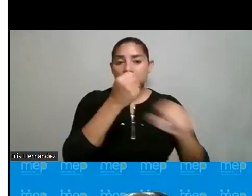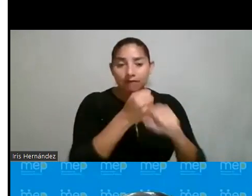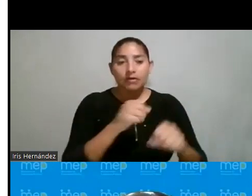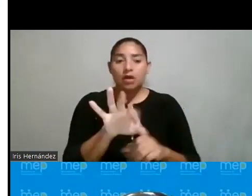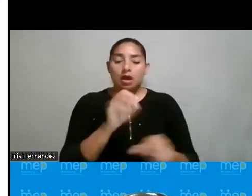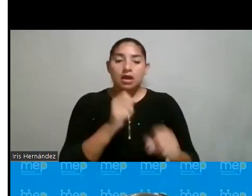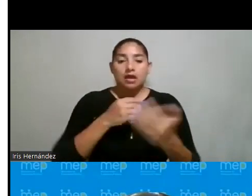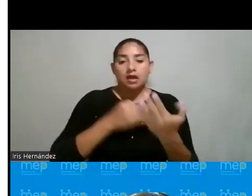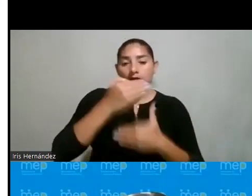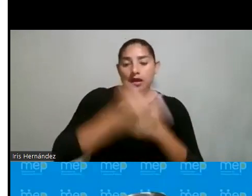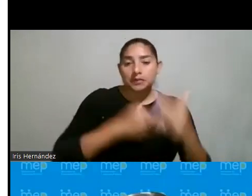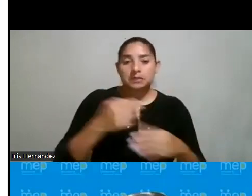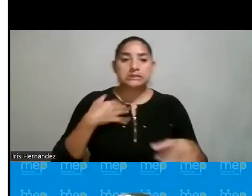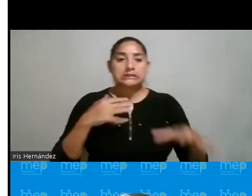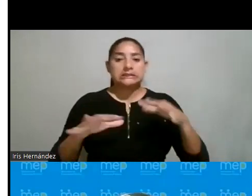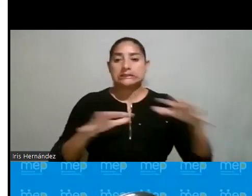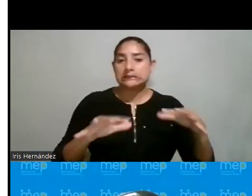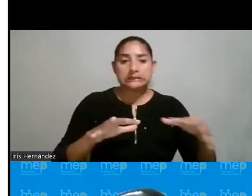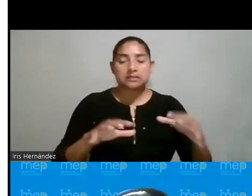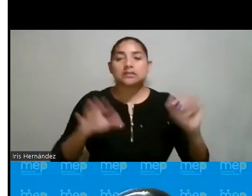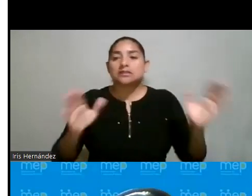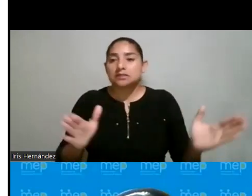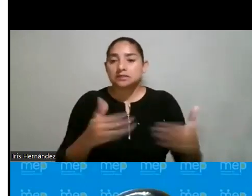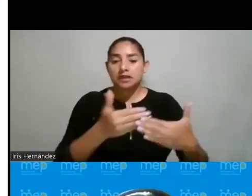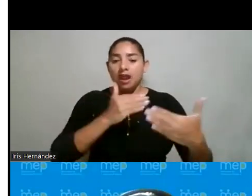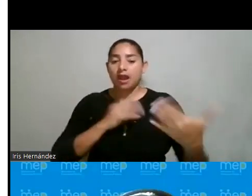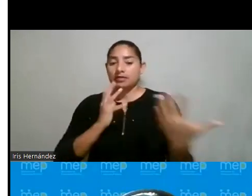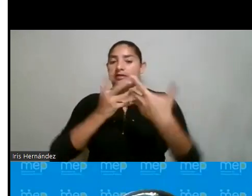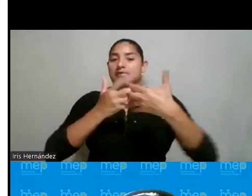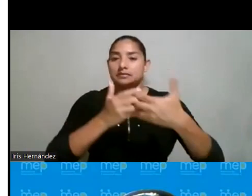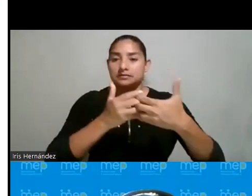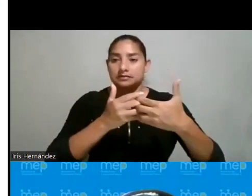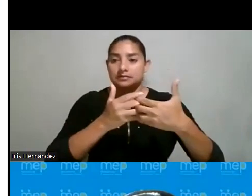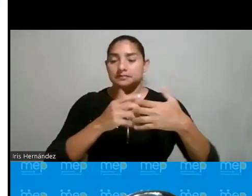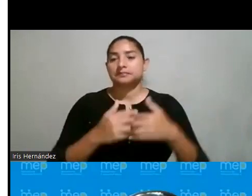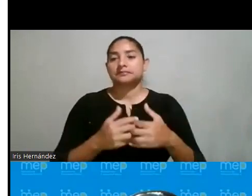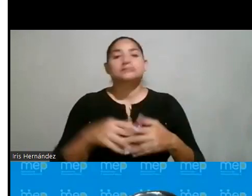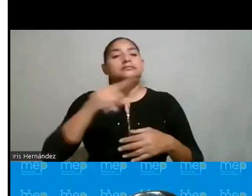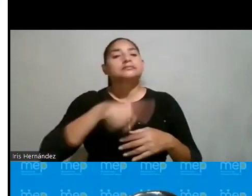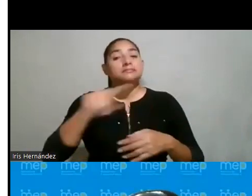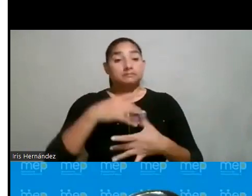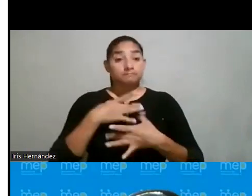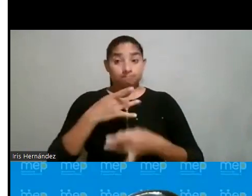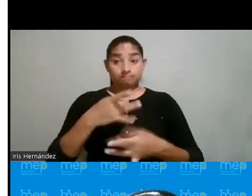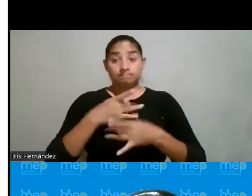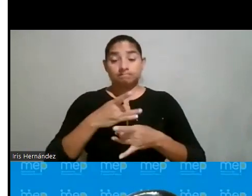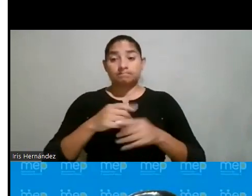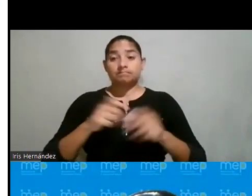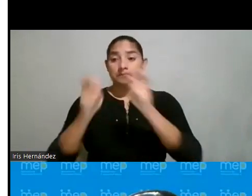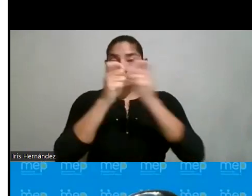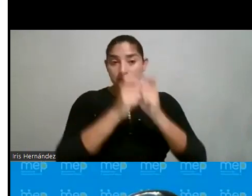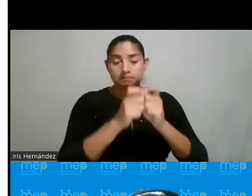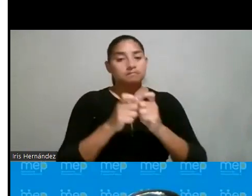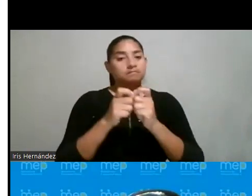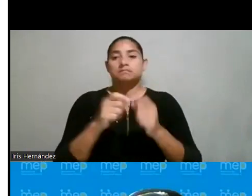emprendimientos y demás? Entonces, es poder generar ese engranaje. Esto ha sido muy interesante y son elementos, pues, clave